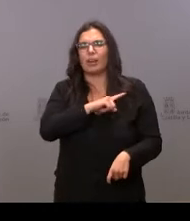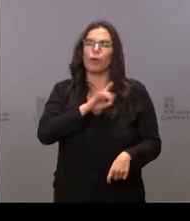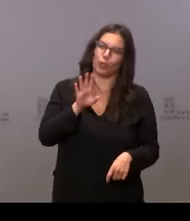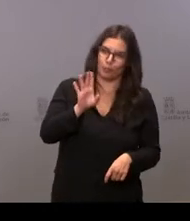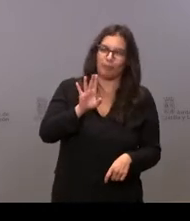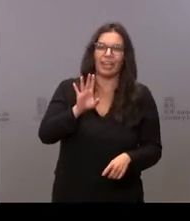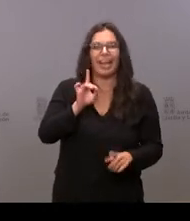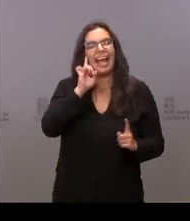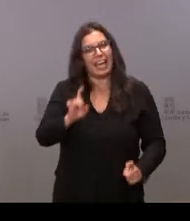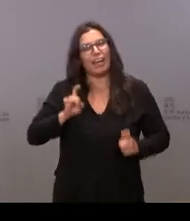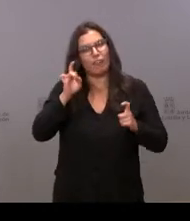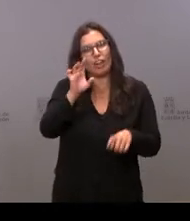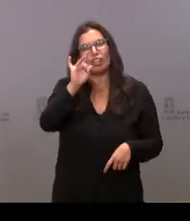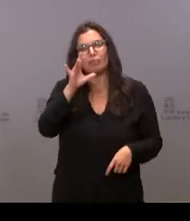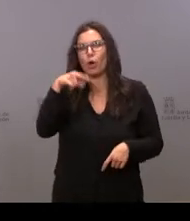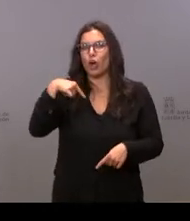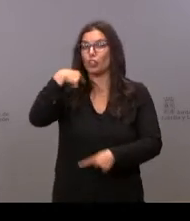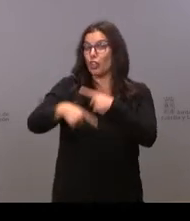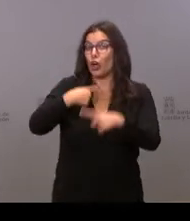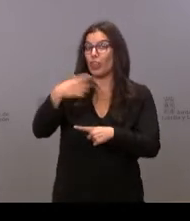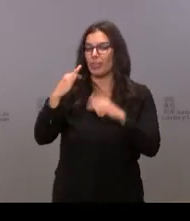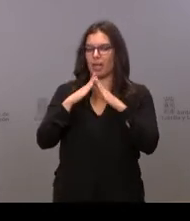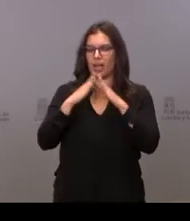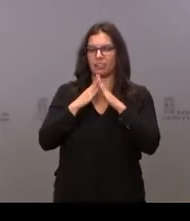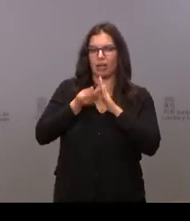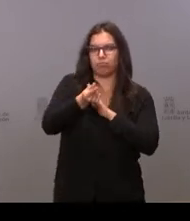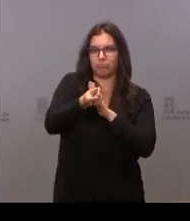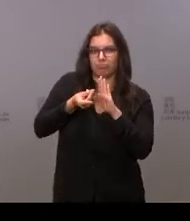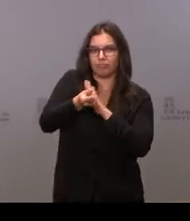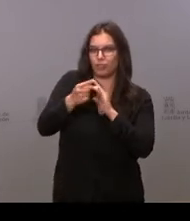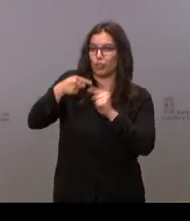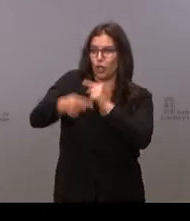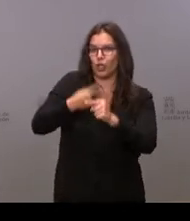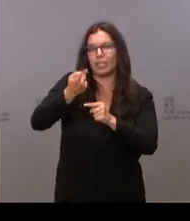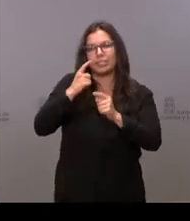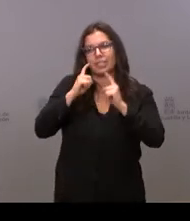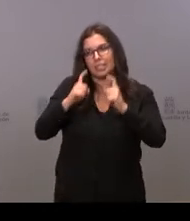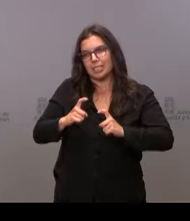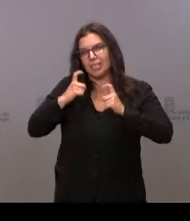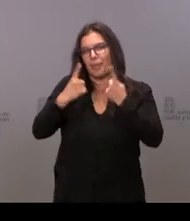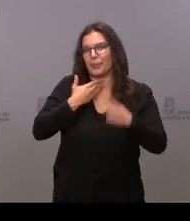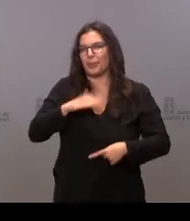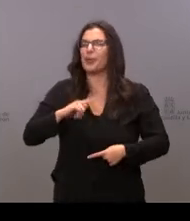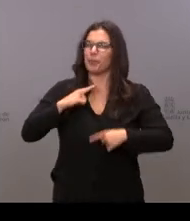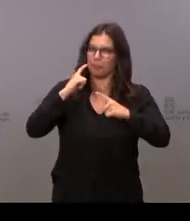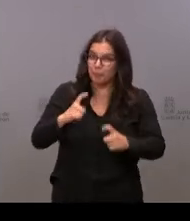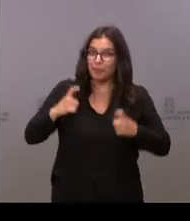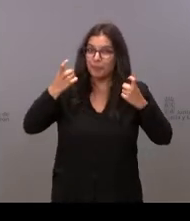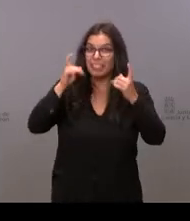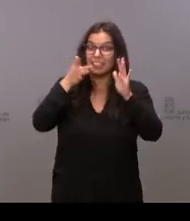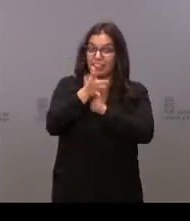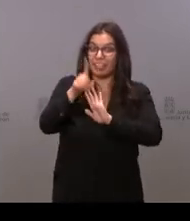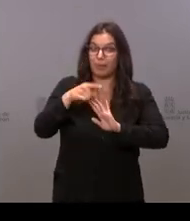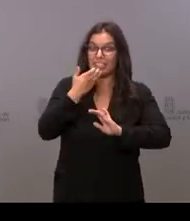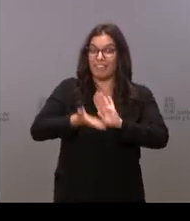supone el esfuerzo de tener que salir todos los días de casa. Entonces, pues de alguna manera también te preocupas de ti misma,